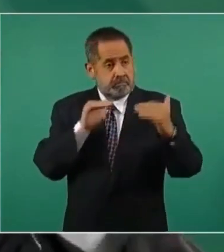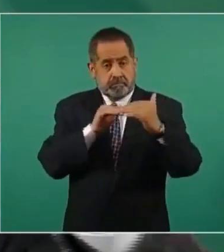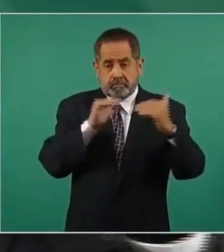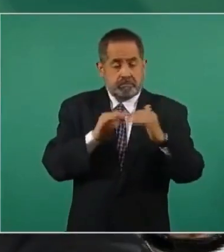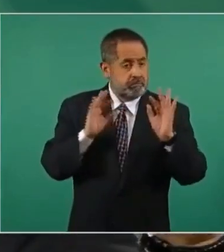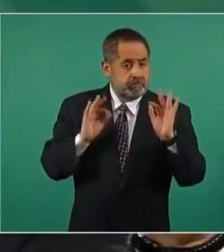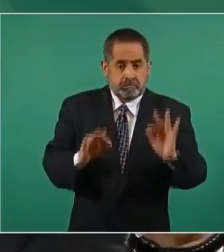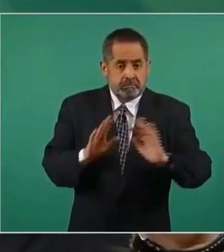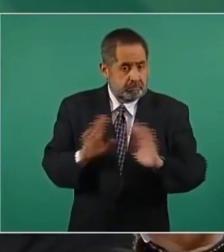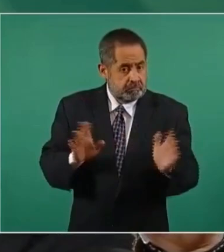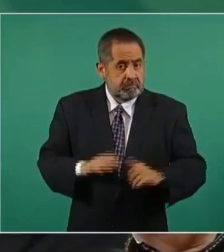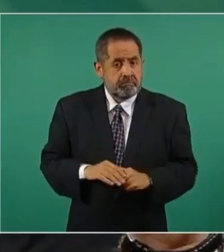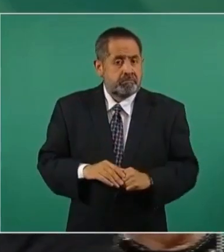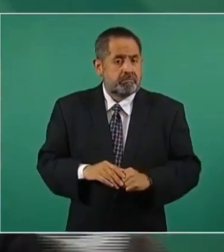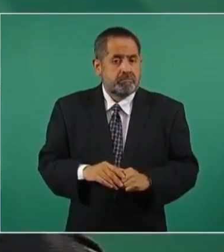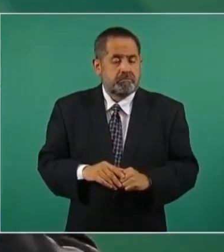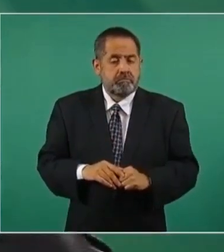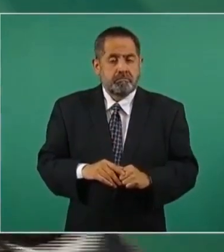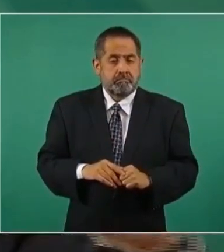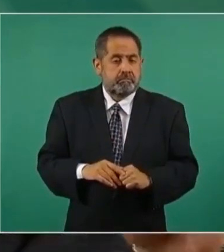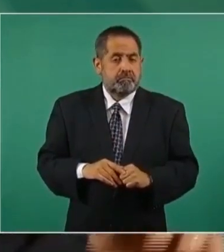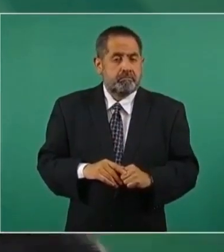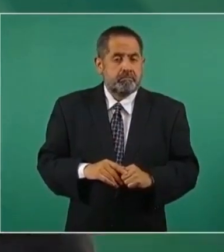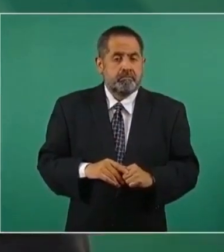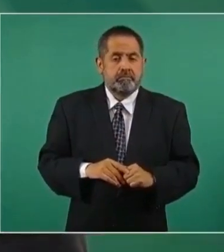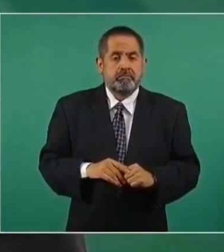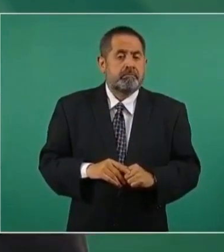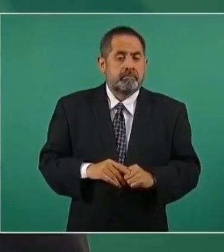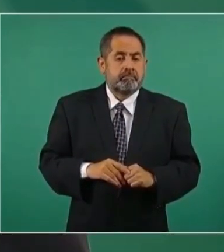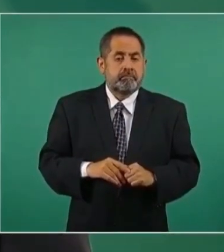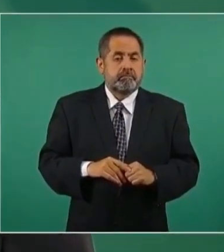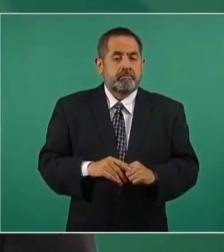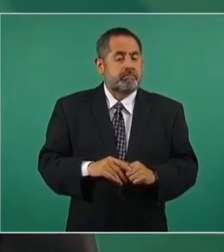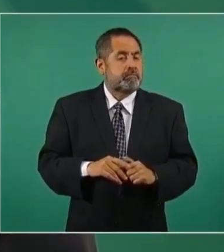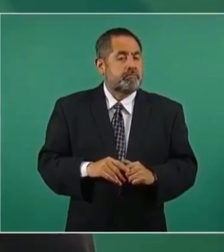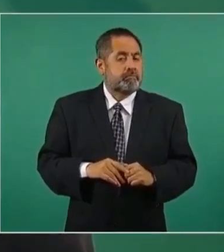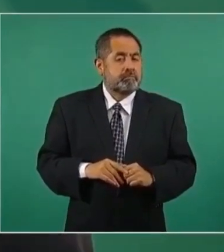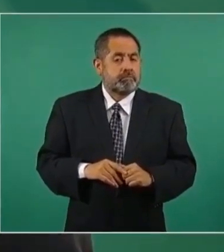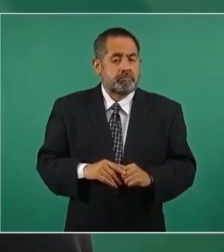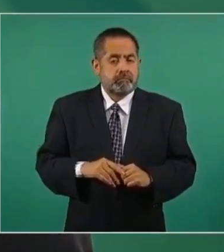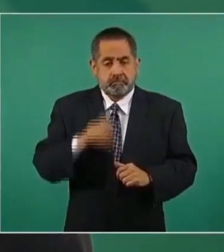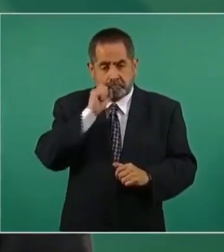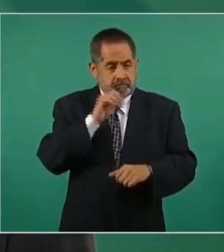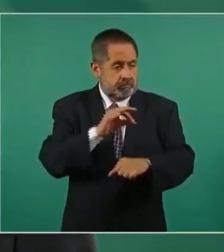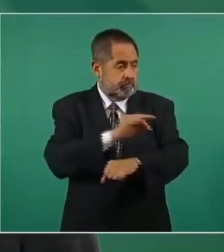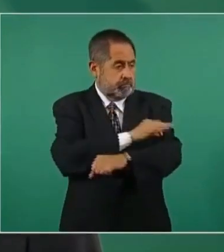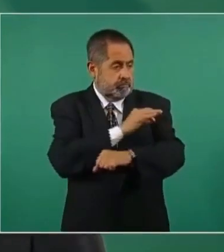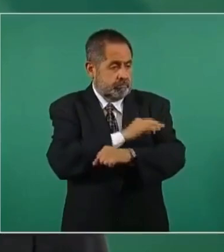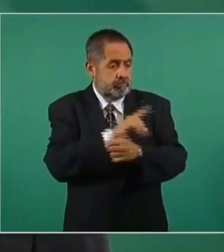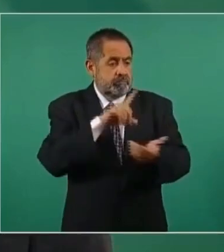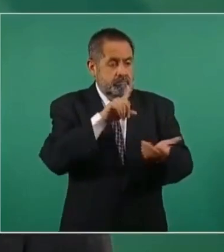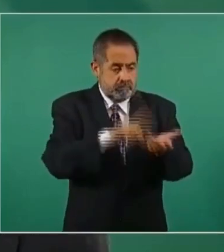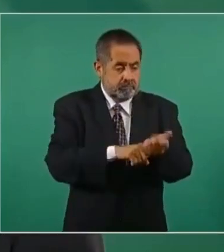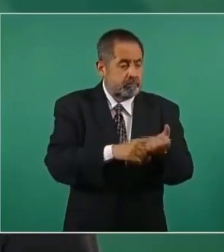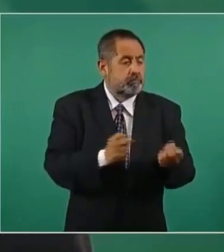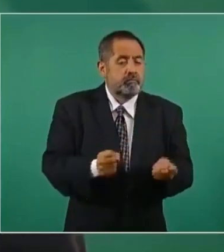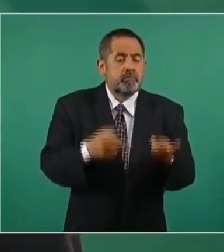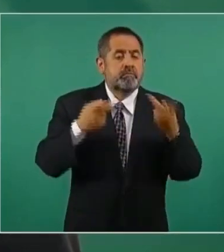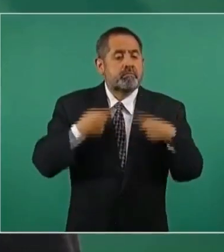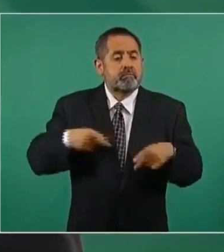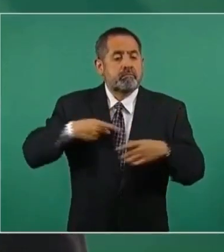los mismos vacunados o el mismo porcentaje